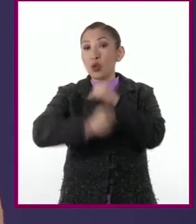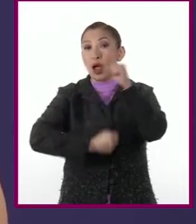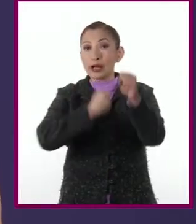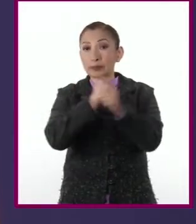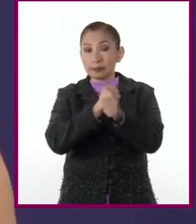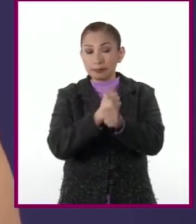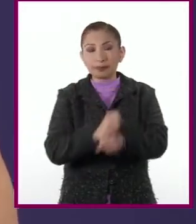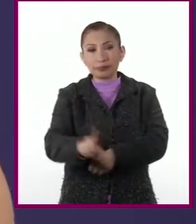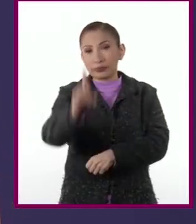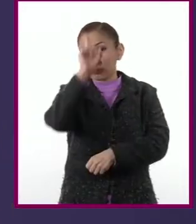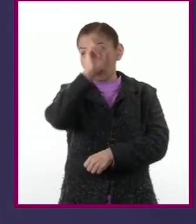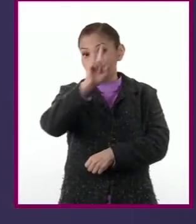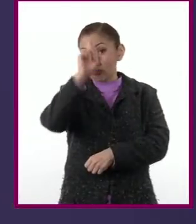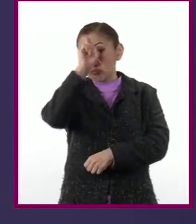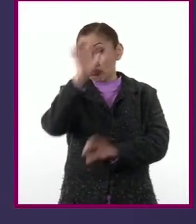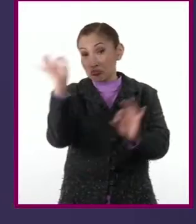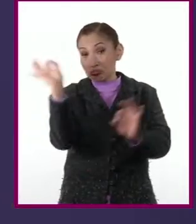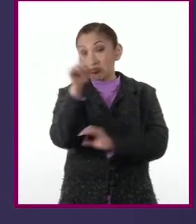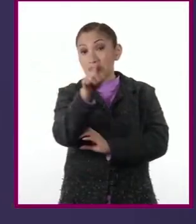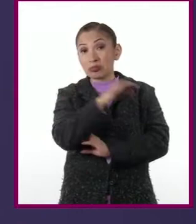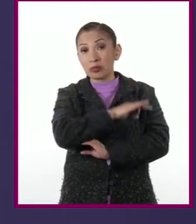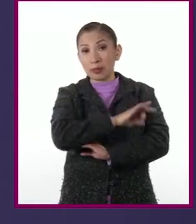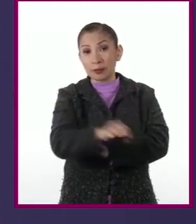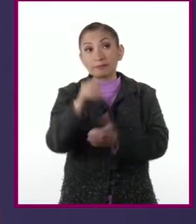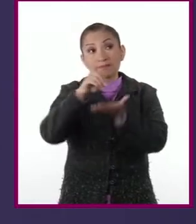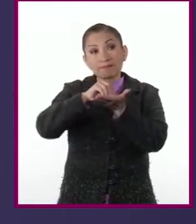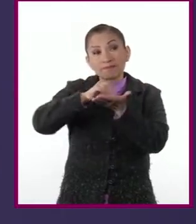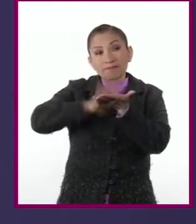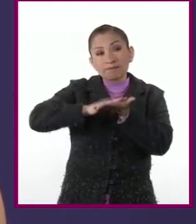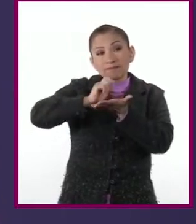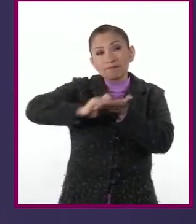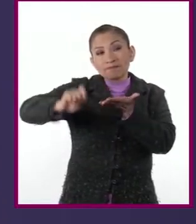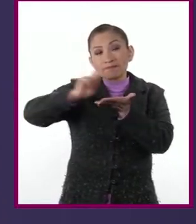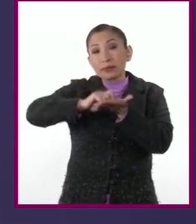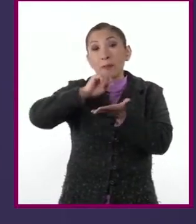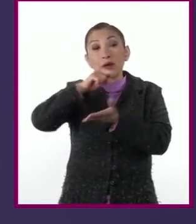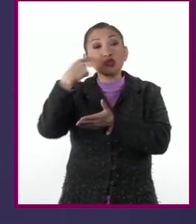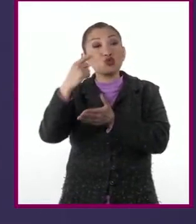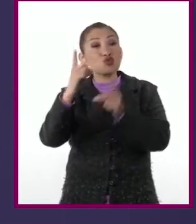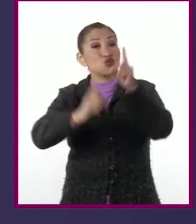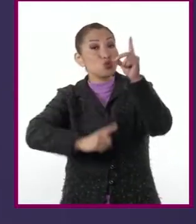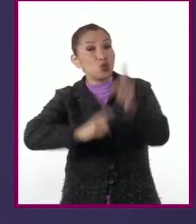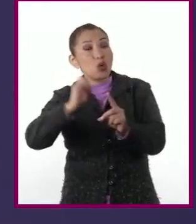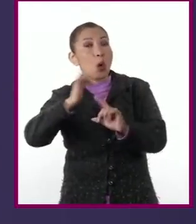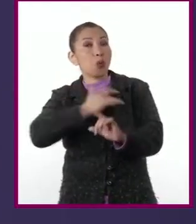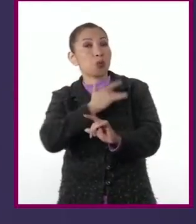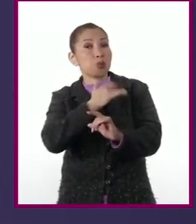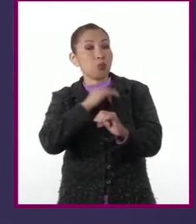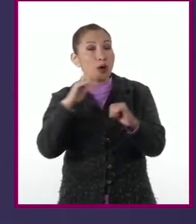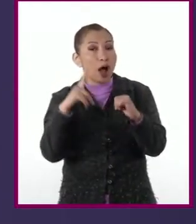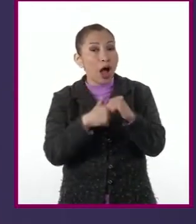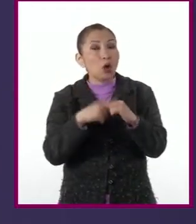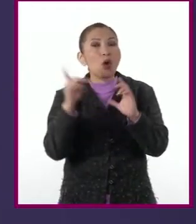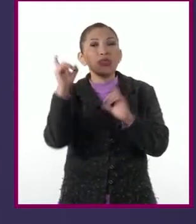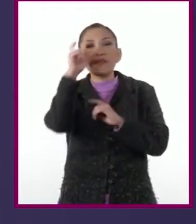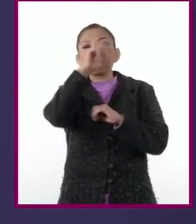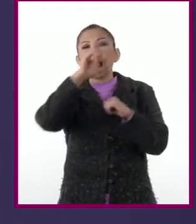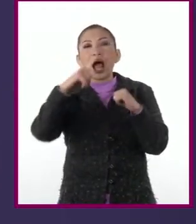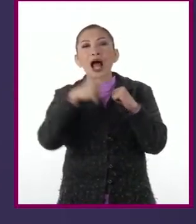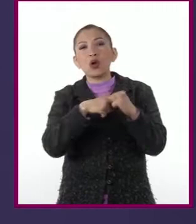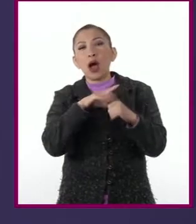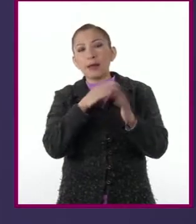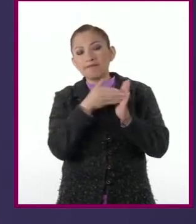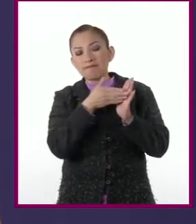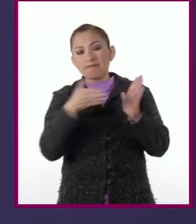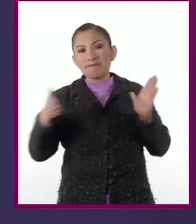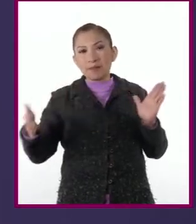Le sugerimos en la medida de lo posible tomar notas, así como registrar sus dudas, inquietudes o dificultades que surjan